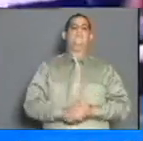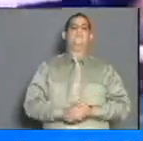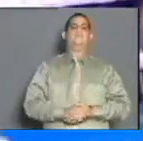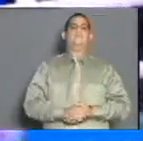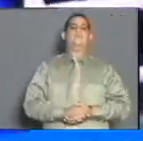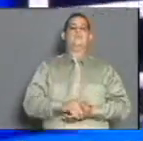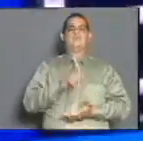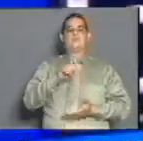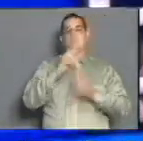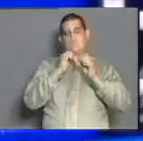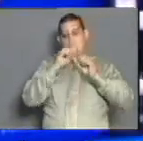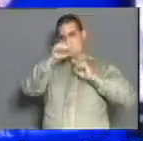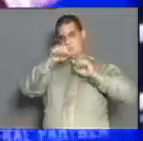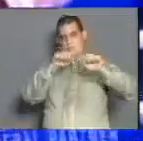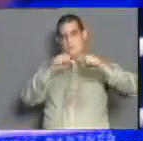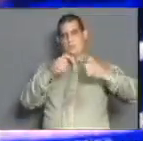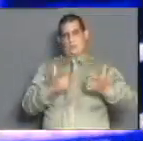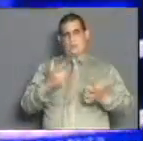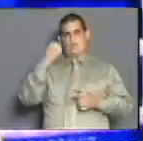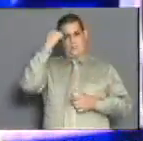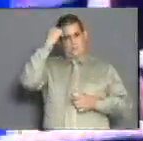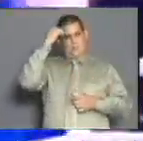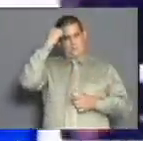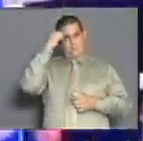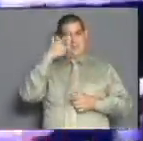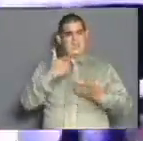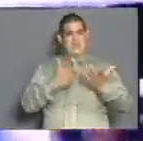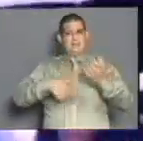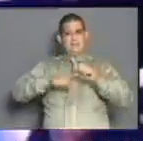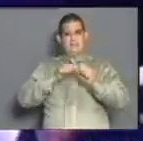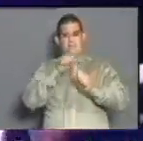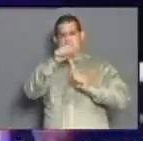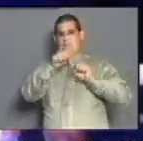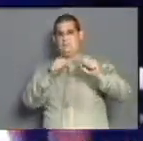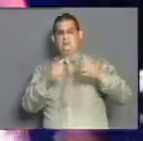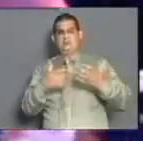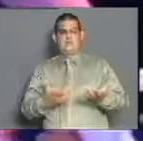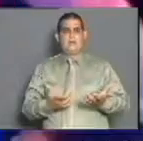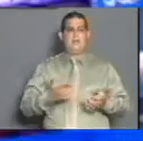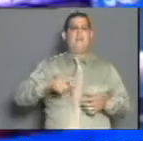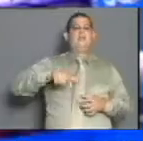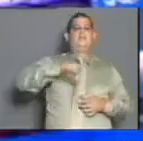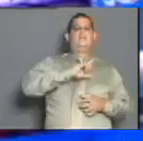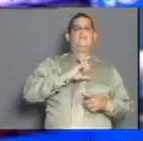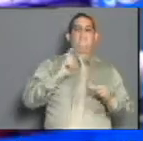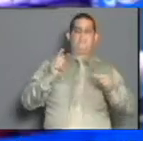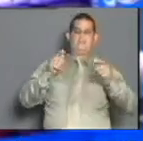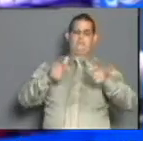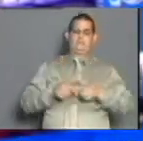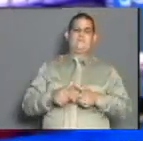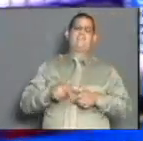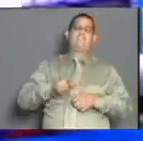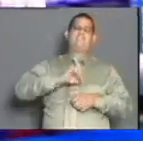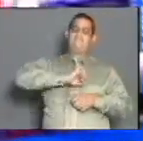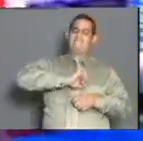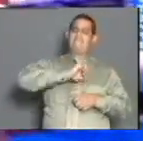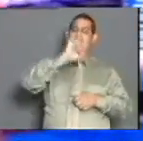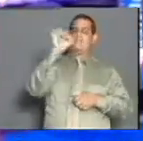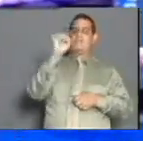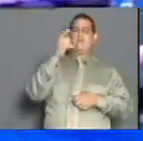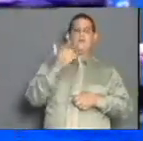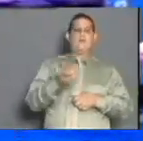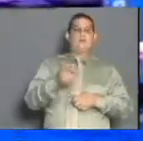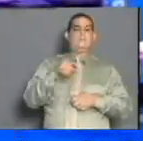Sobre el encerado del Star Arena, el capitán de los domadores de Cuba firmó ese esperado triunfo en su primer combate internacional